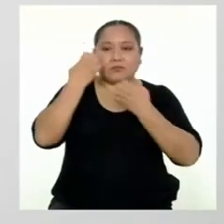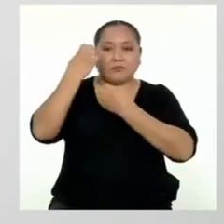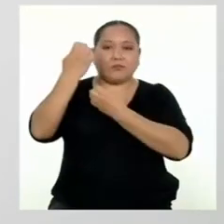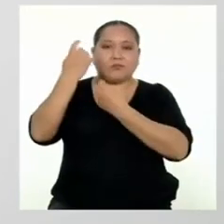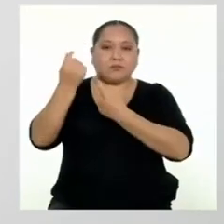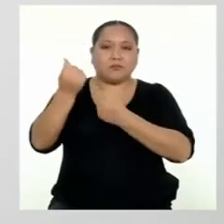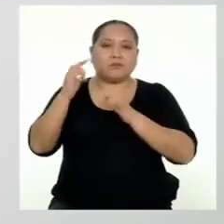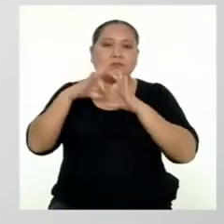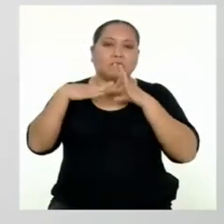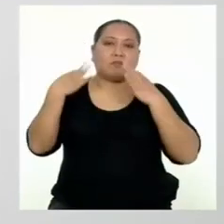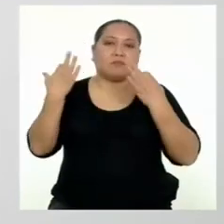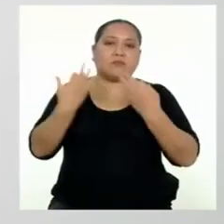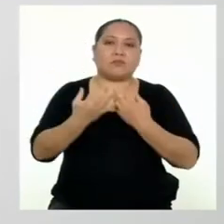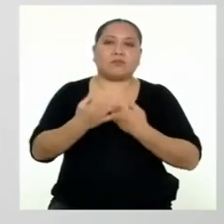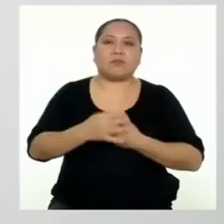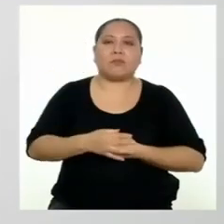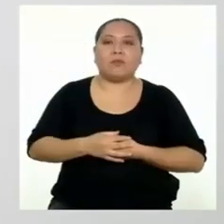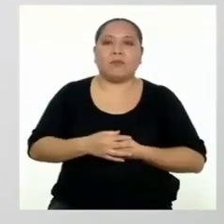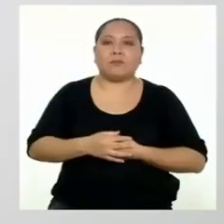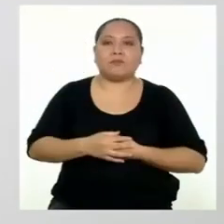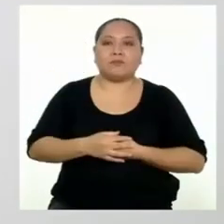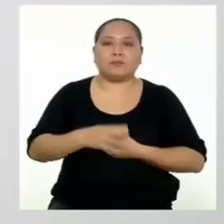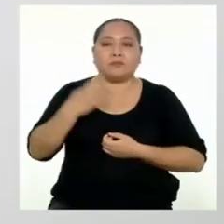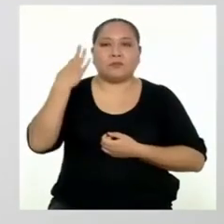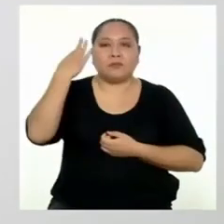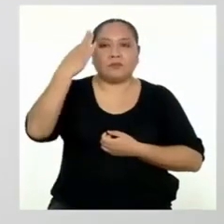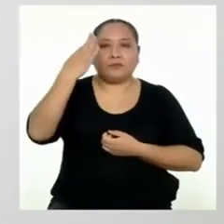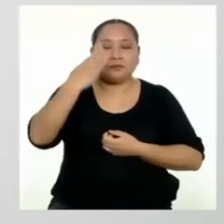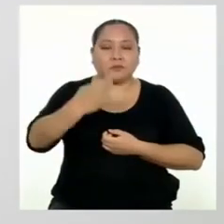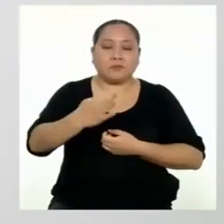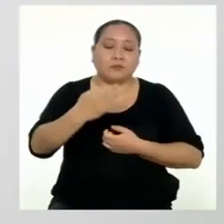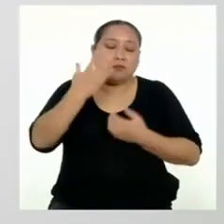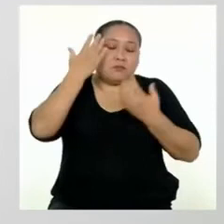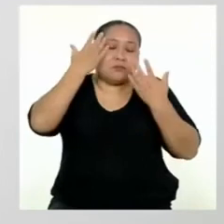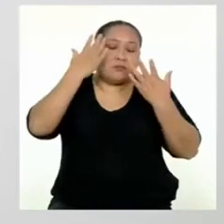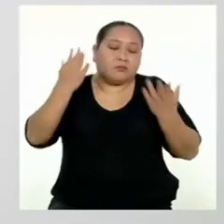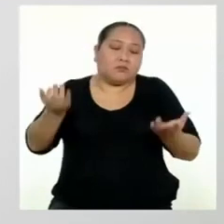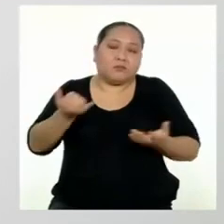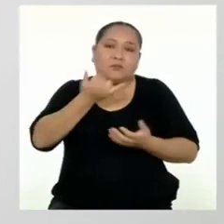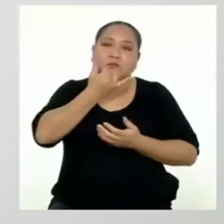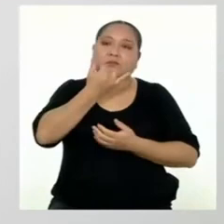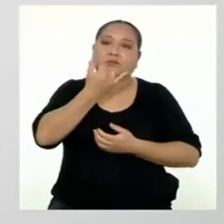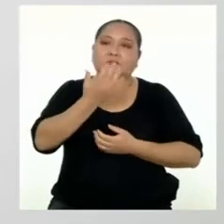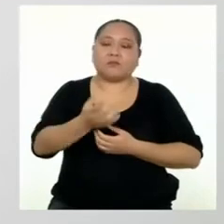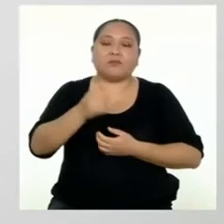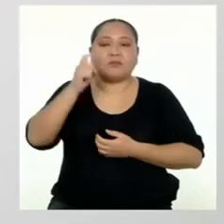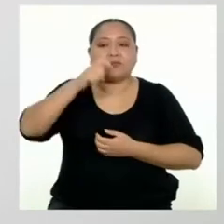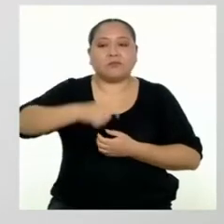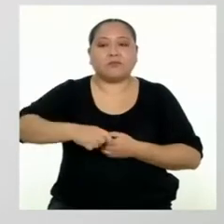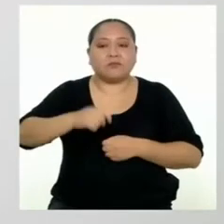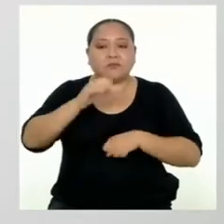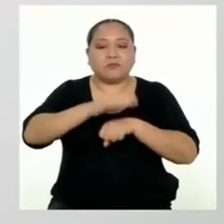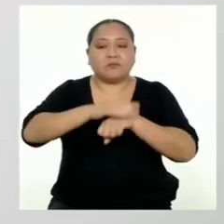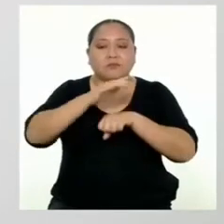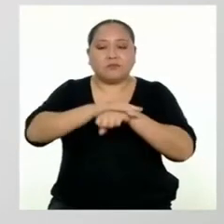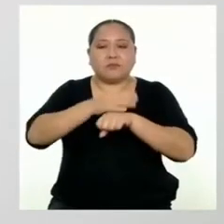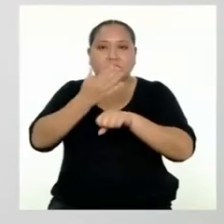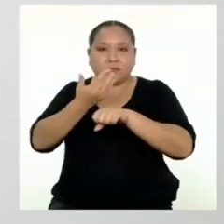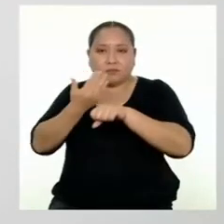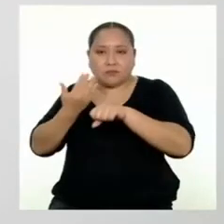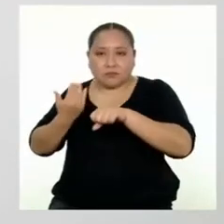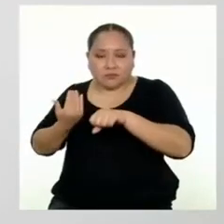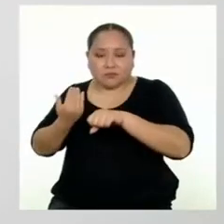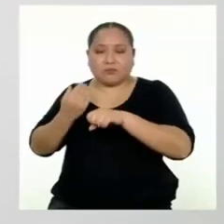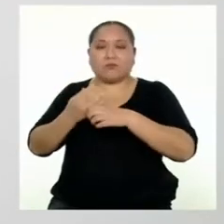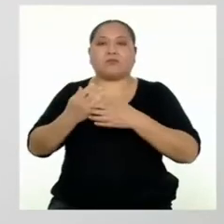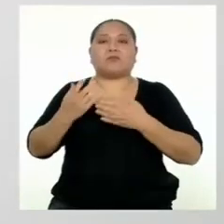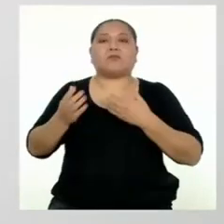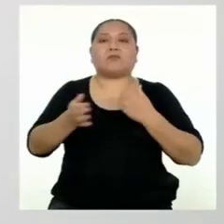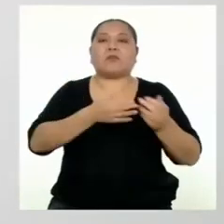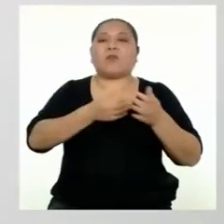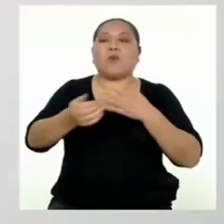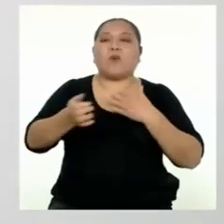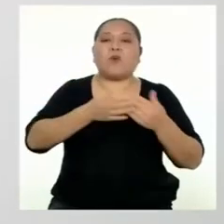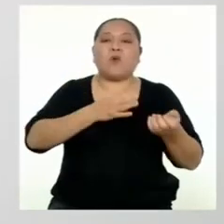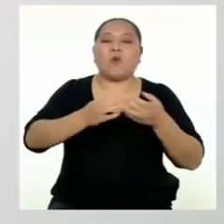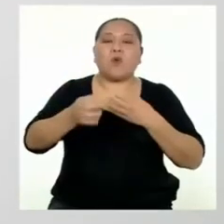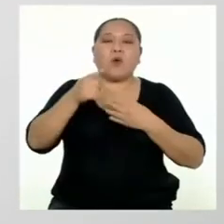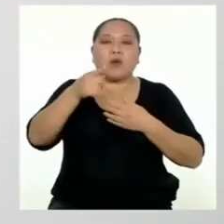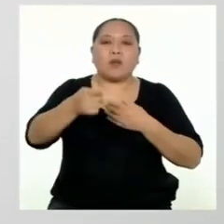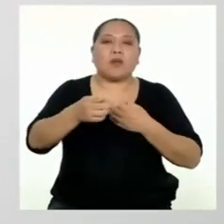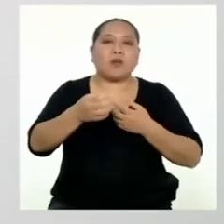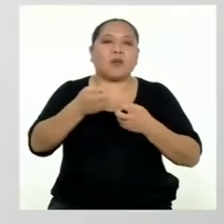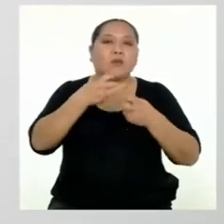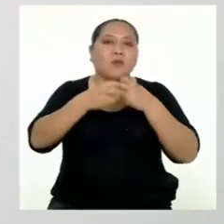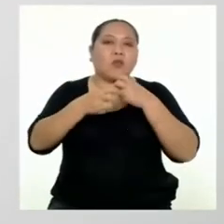economía familiar. El futuro es incierto y debemos estar preparados ante cualquier situación